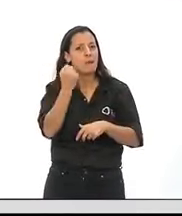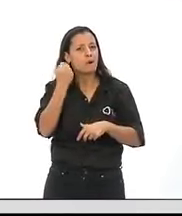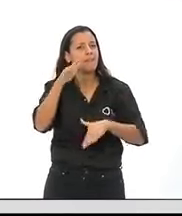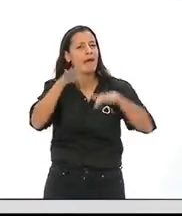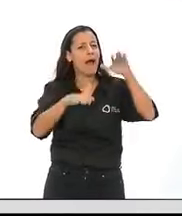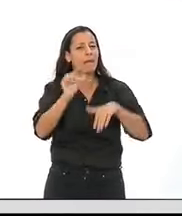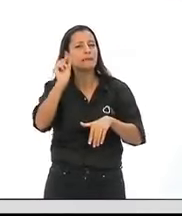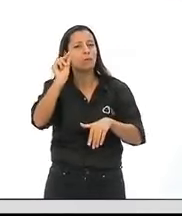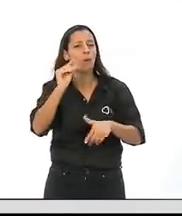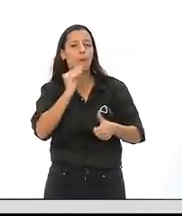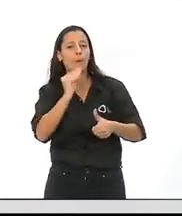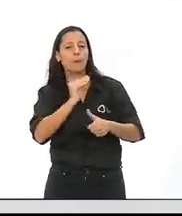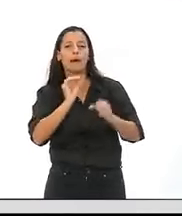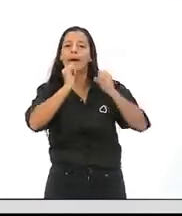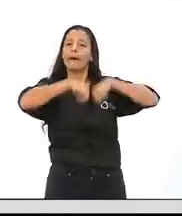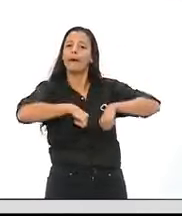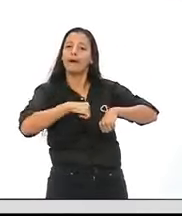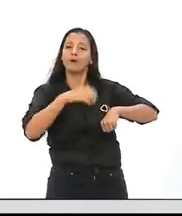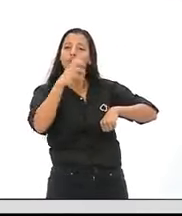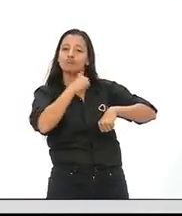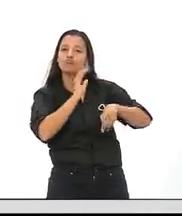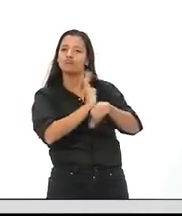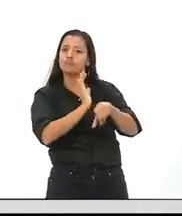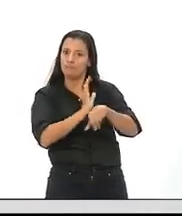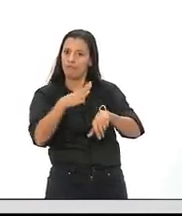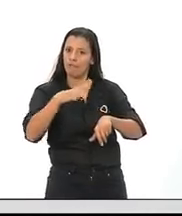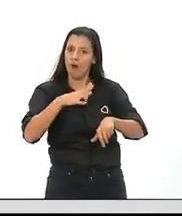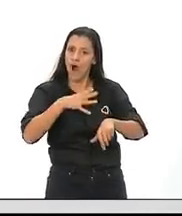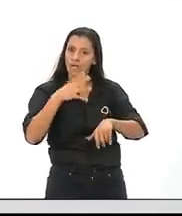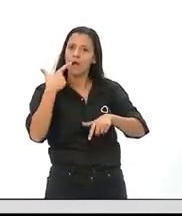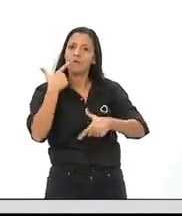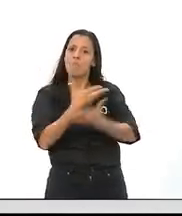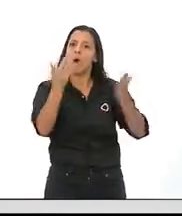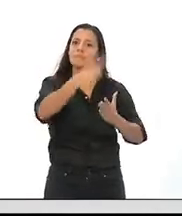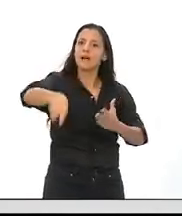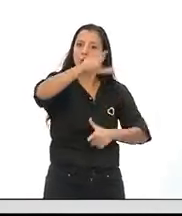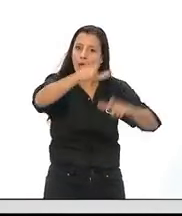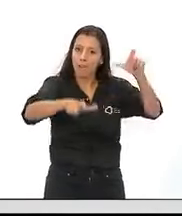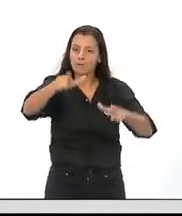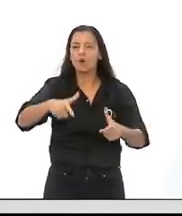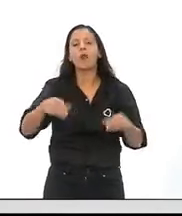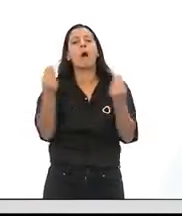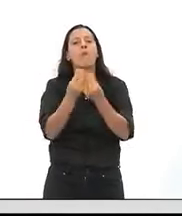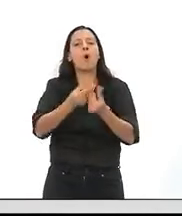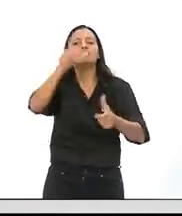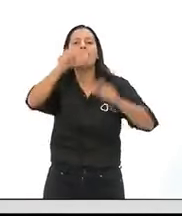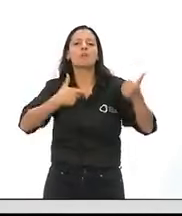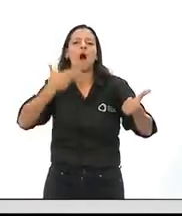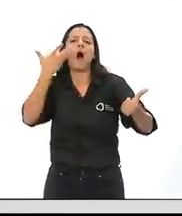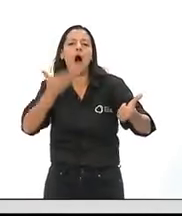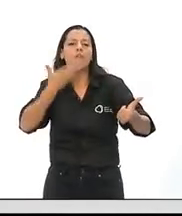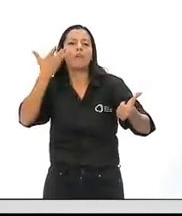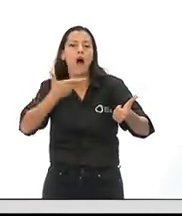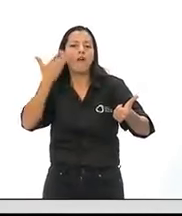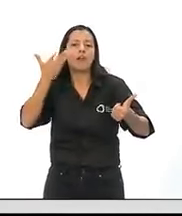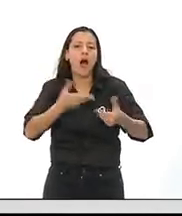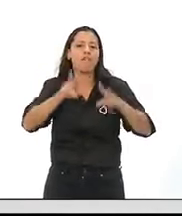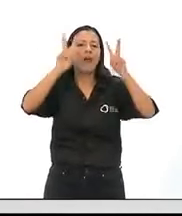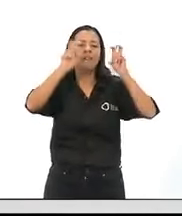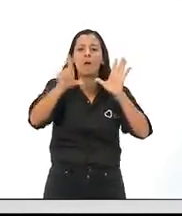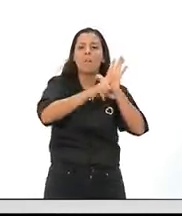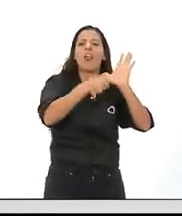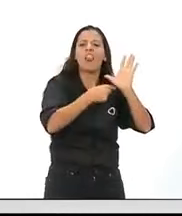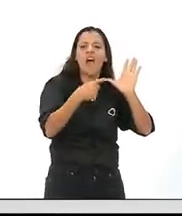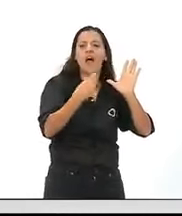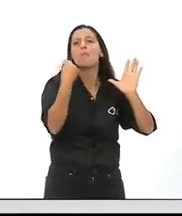es una construcción subjetiva y muchas veces pasa por la consideración que se tiene. Mucho se habló de la ley, de la legislación y el cuerpo normativo que